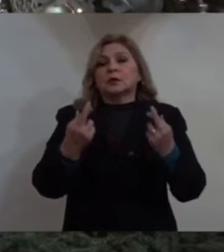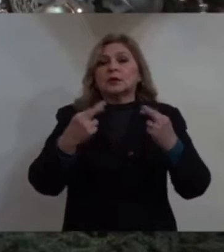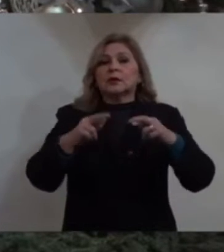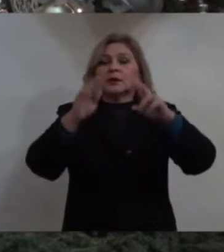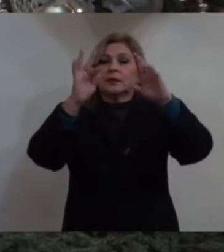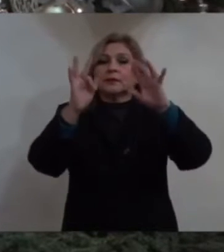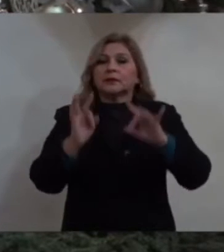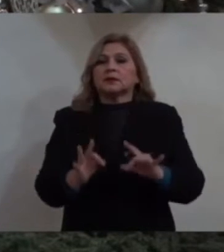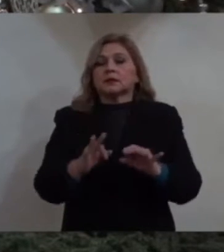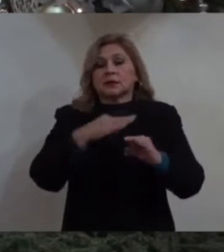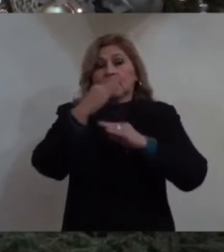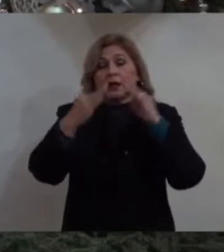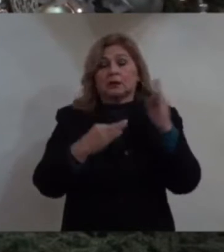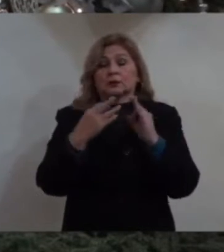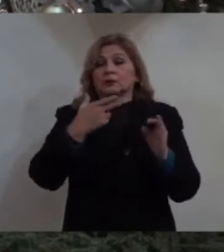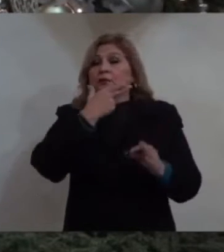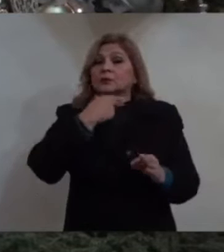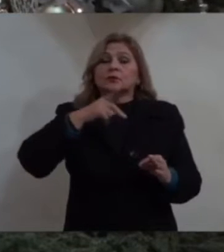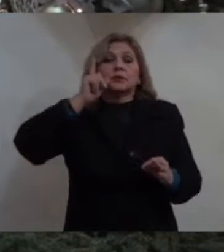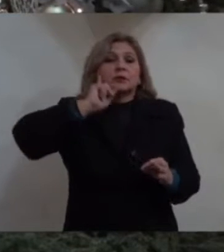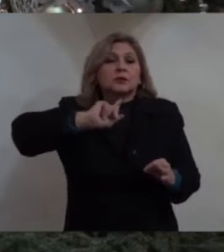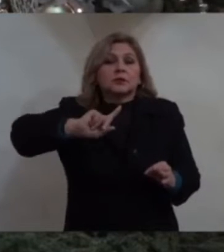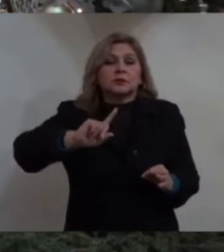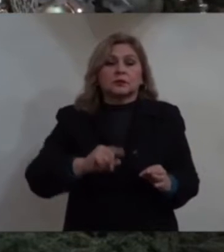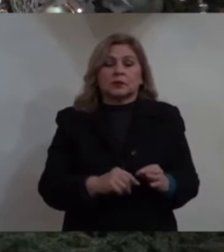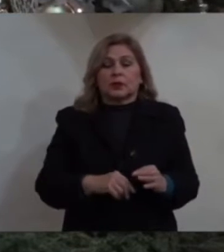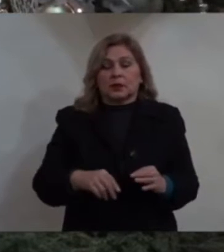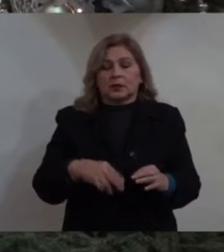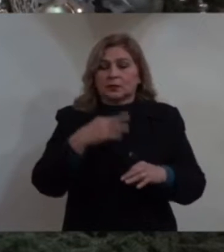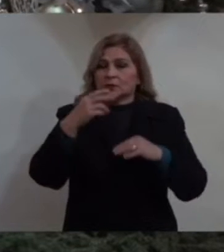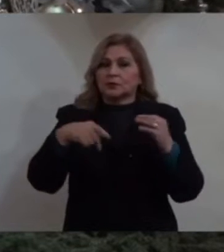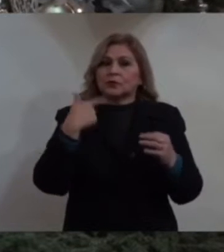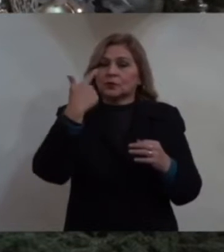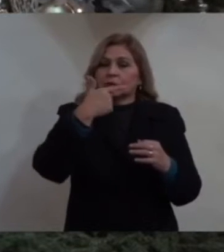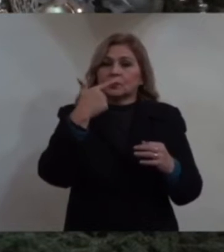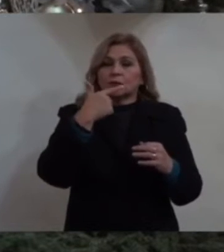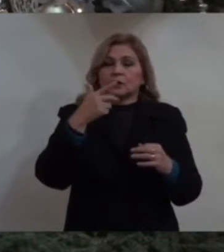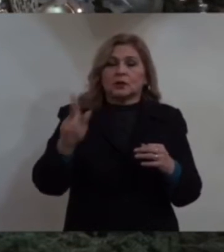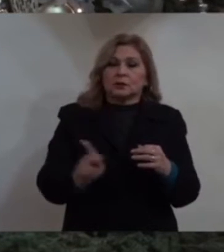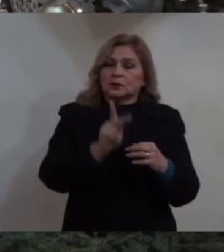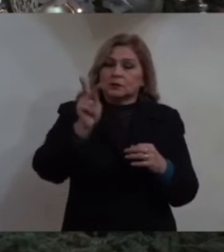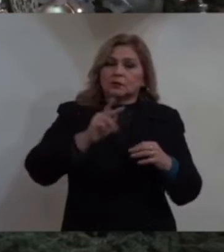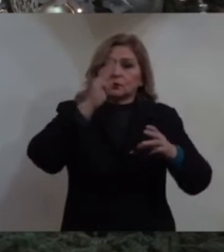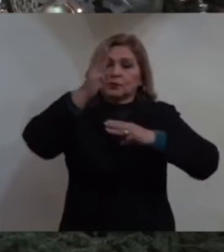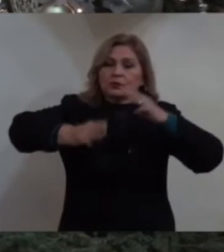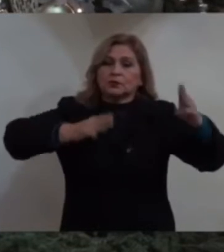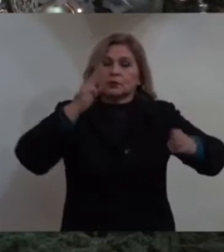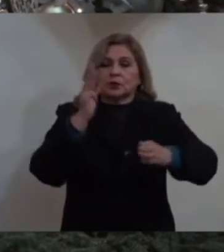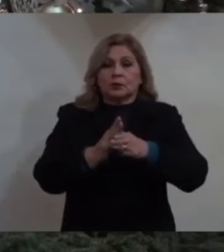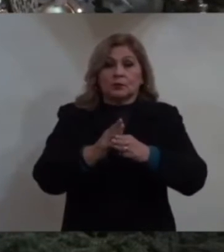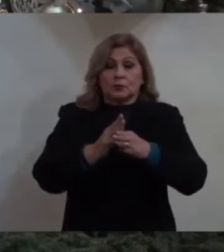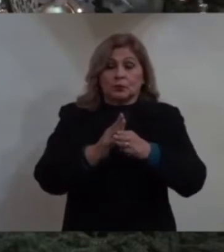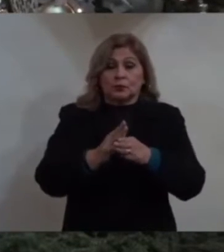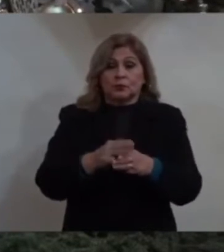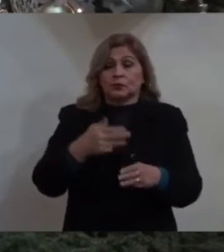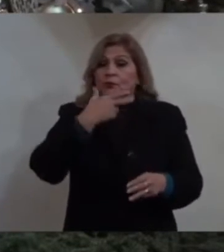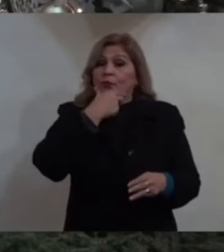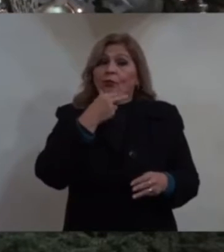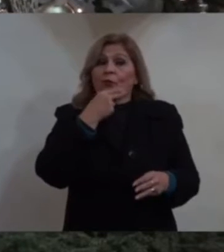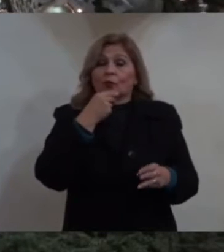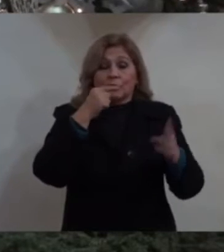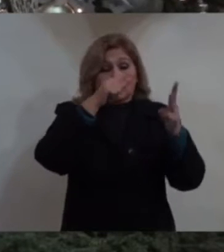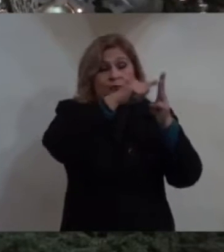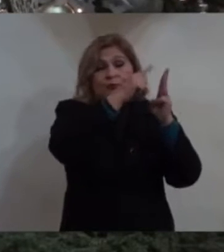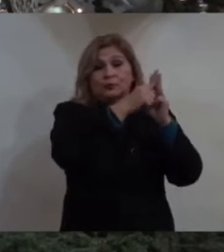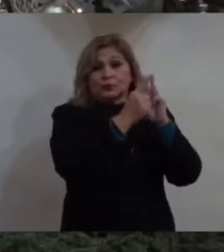de todas las razas, lenguas y pueblos. Estos magos que